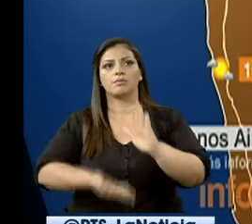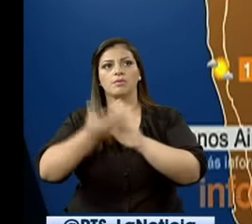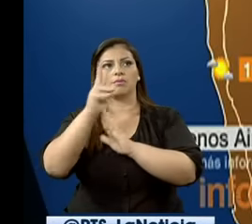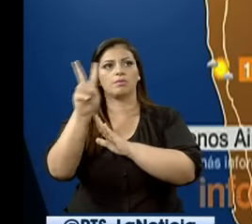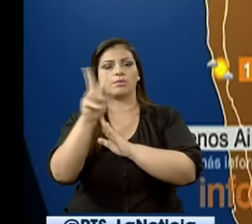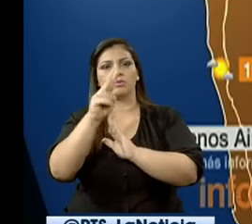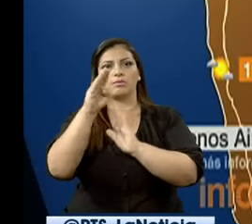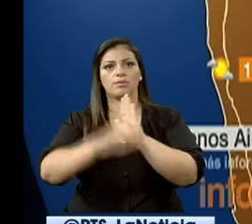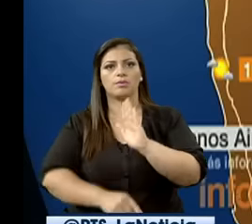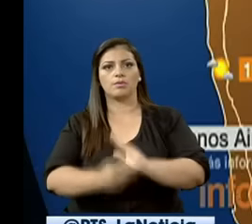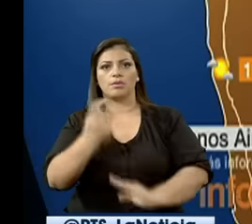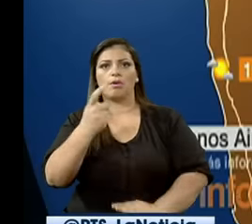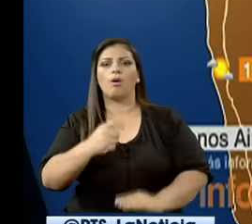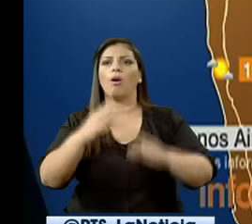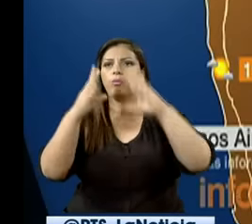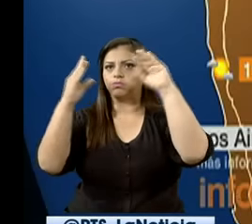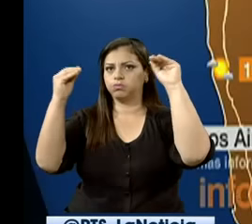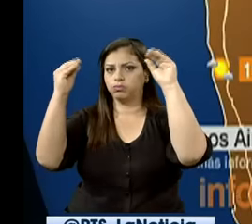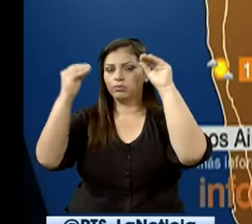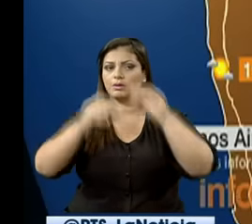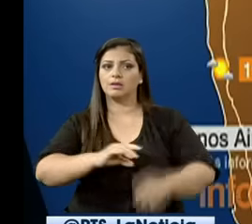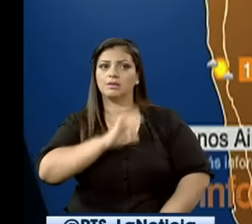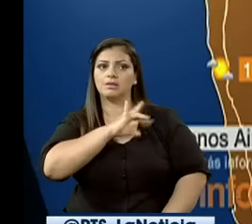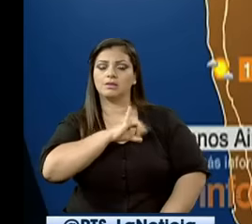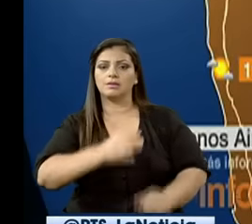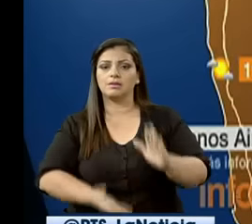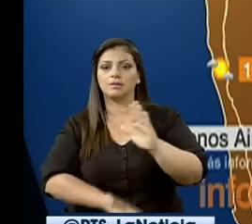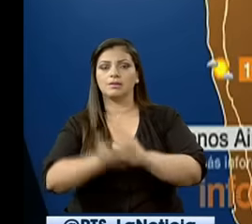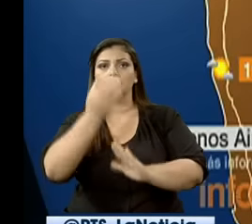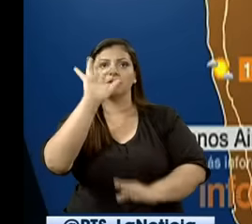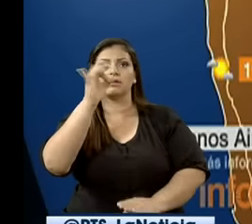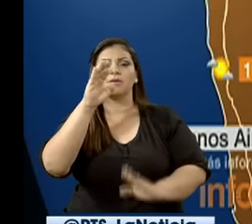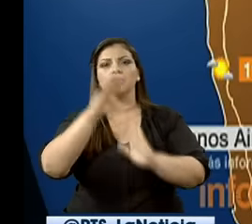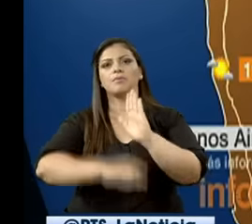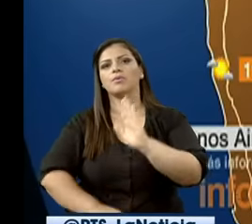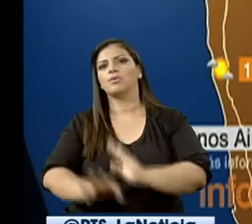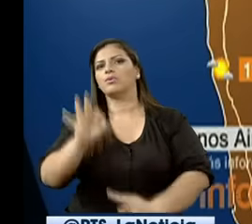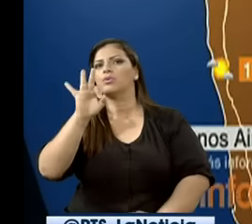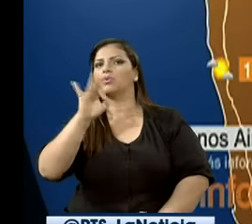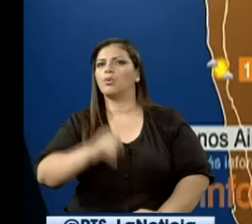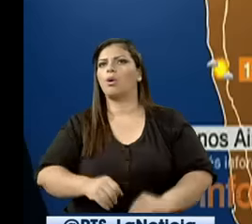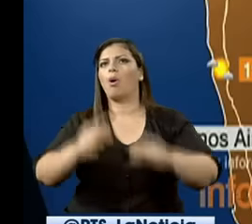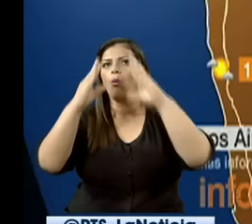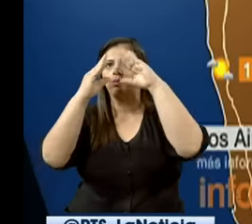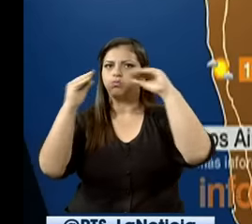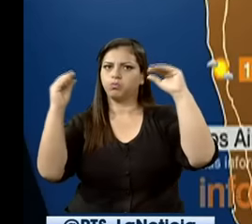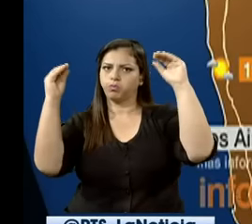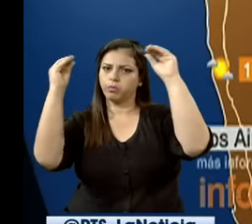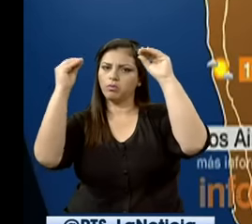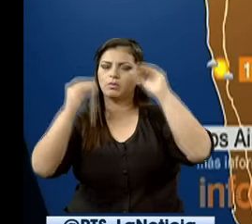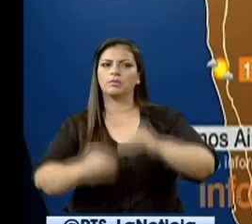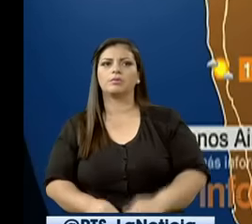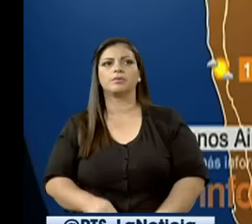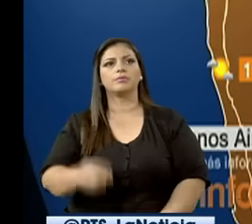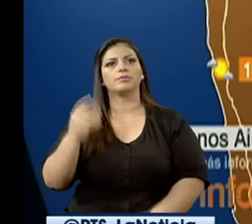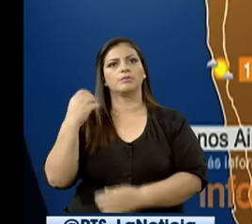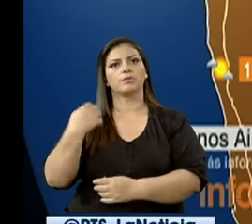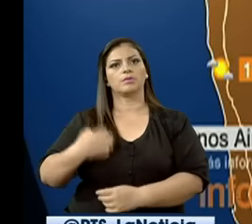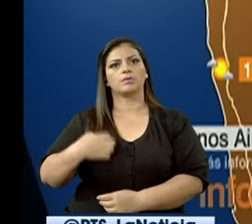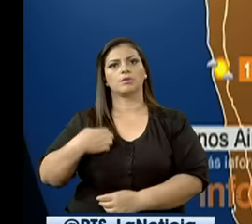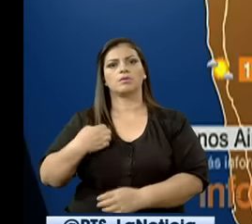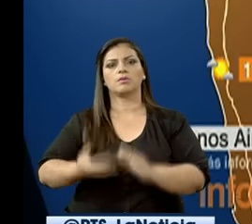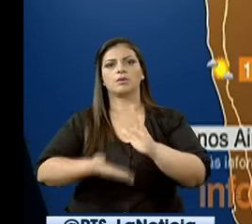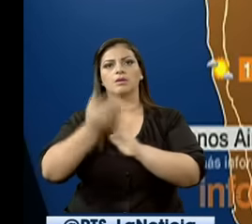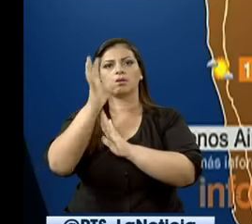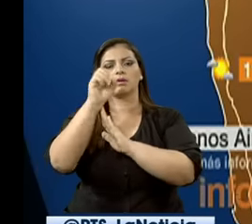parcialmente nublado. En Santiago, máxima 19, mínima 9, día nublado. Buenos Aires, máxima 15, mínima